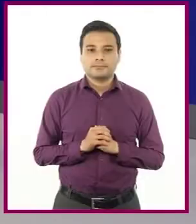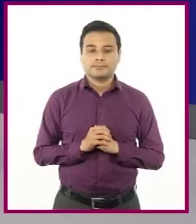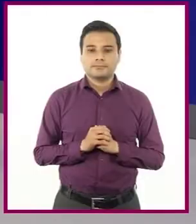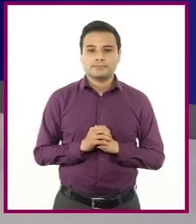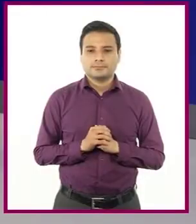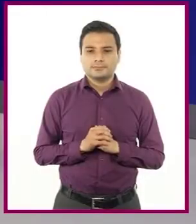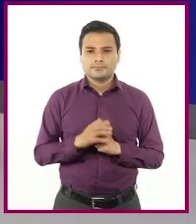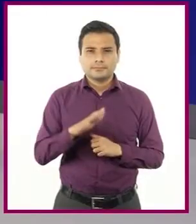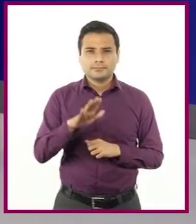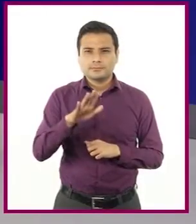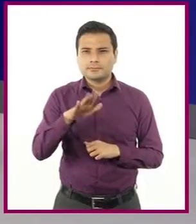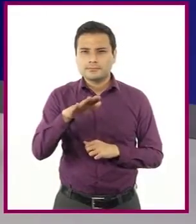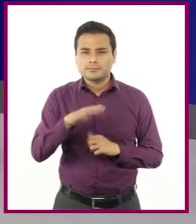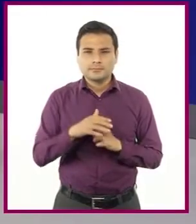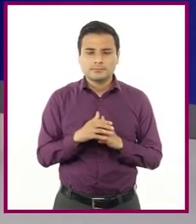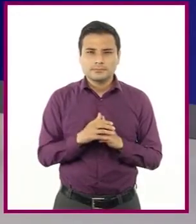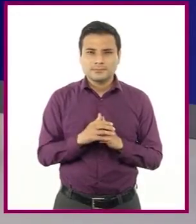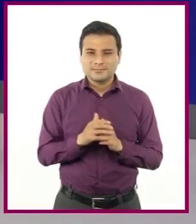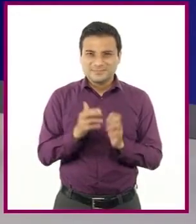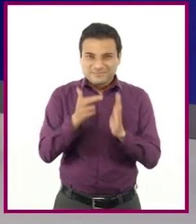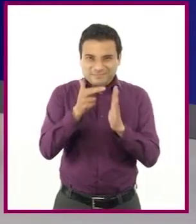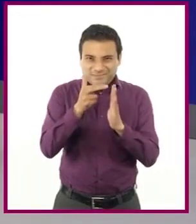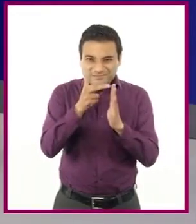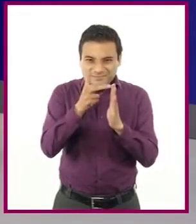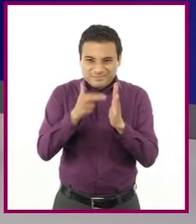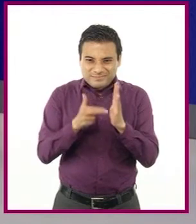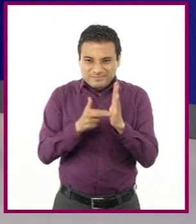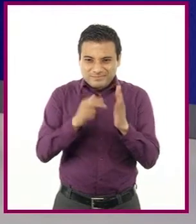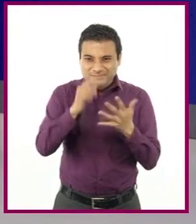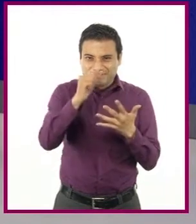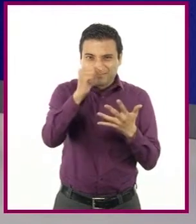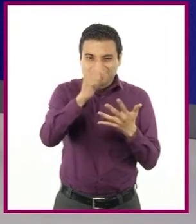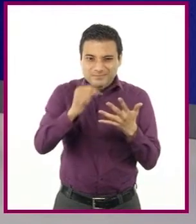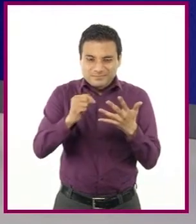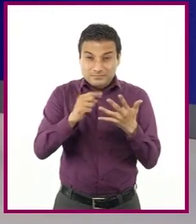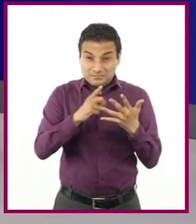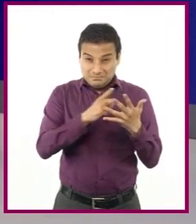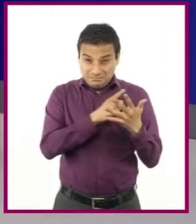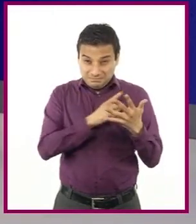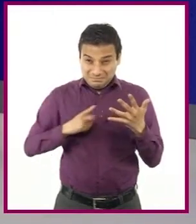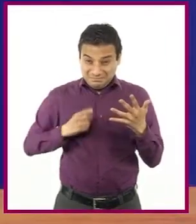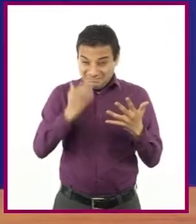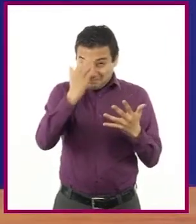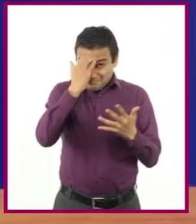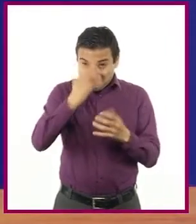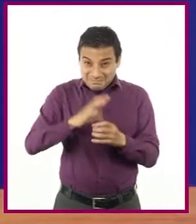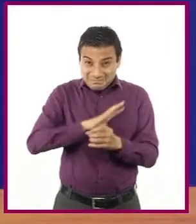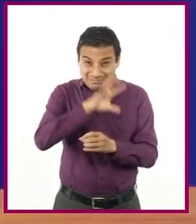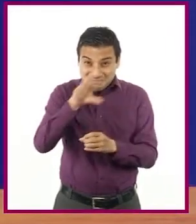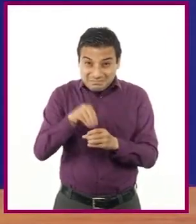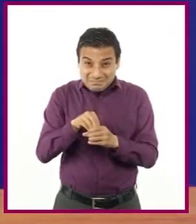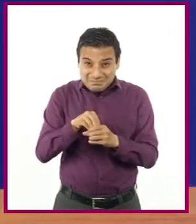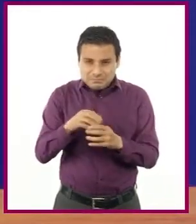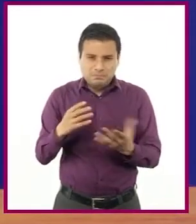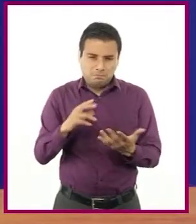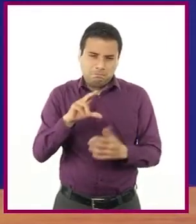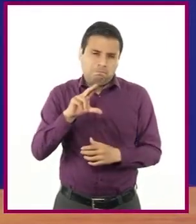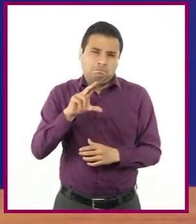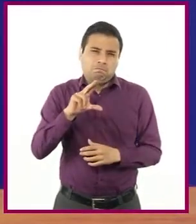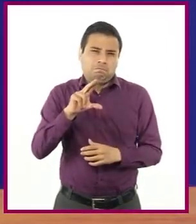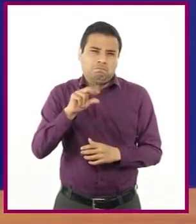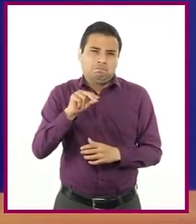Profesora, para entender las reglas de este juego, ¿debemos conocer todo eso? No necesariamente.